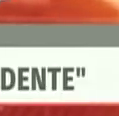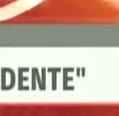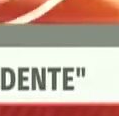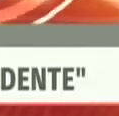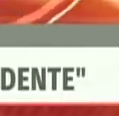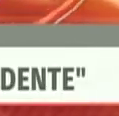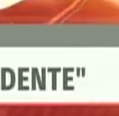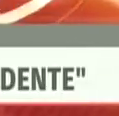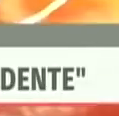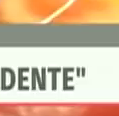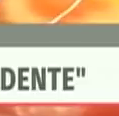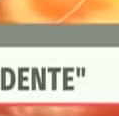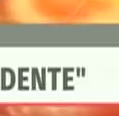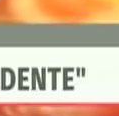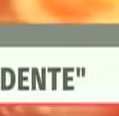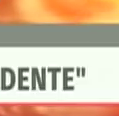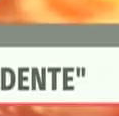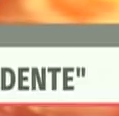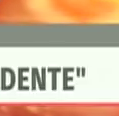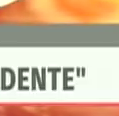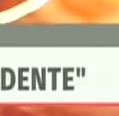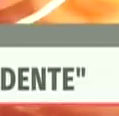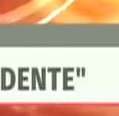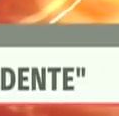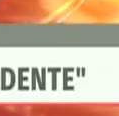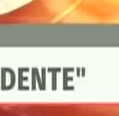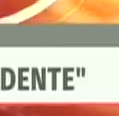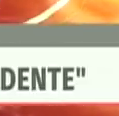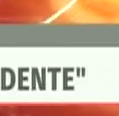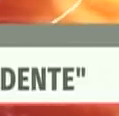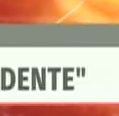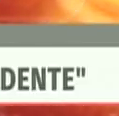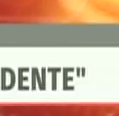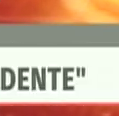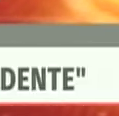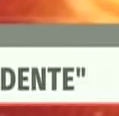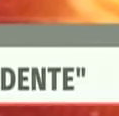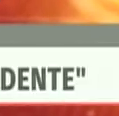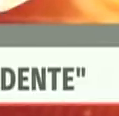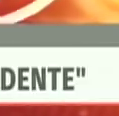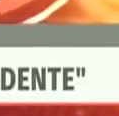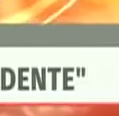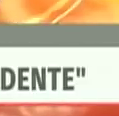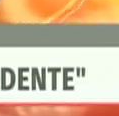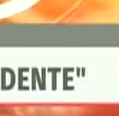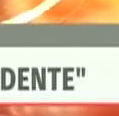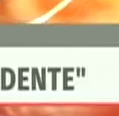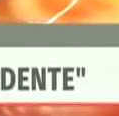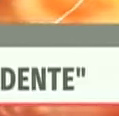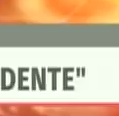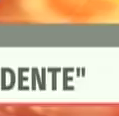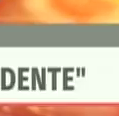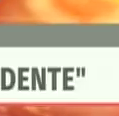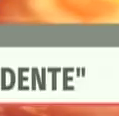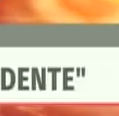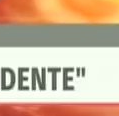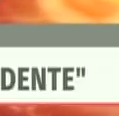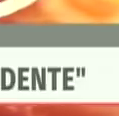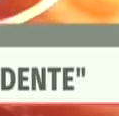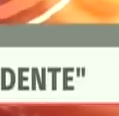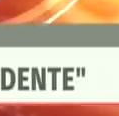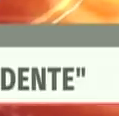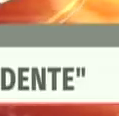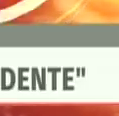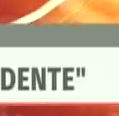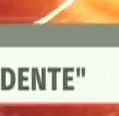absoluta. Venga, nos venimos para Miraflores. Aquí a Miraflores. Nos instalamos aquí. Vamos a esperarlo. Vamos a esperarlo porque ellos dijeron que venían para acá para Miraflores